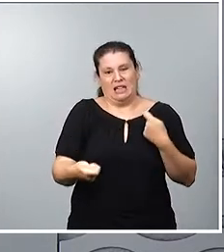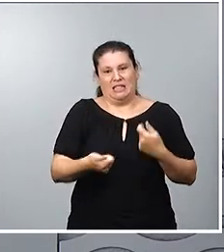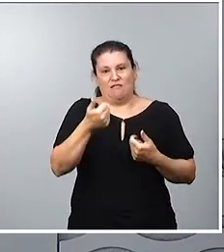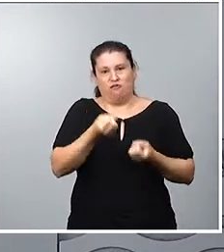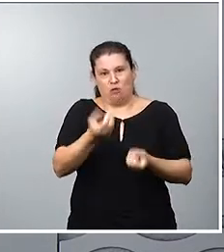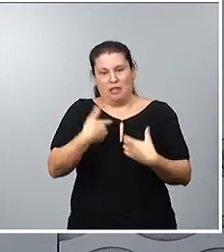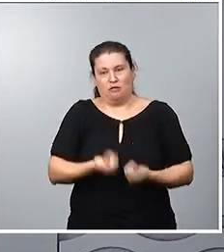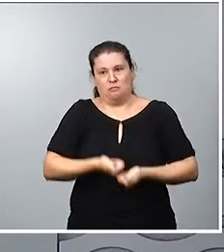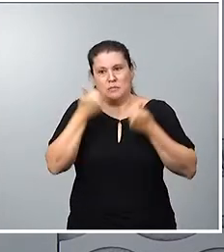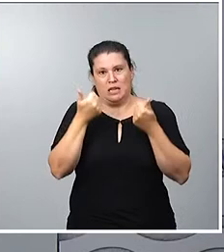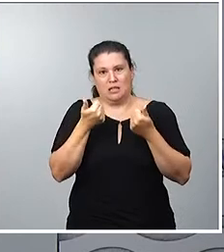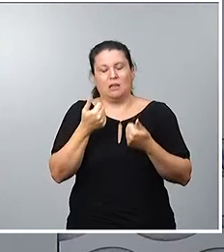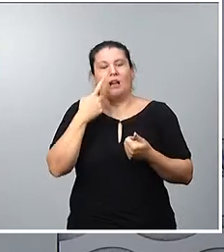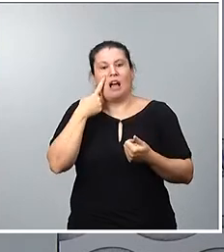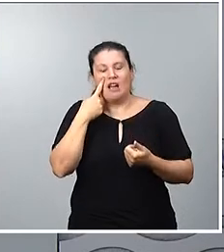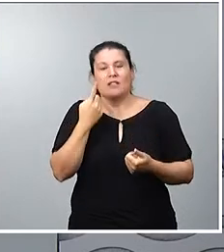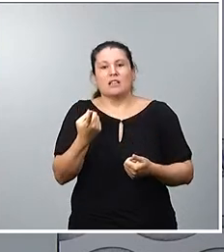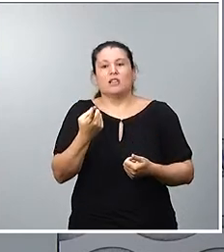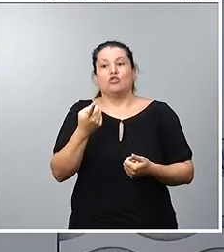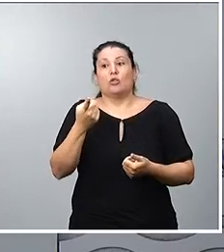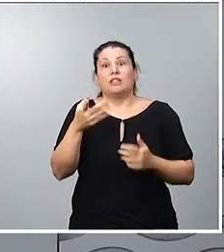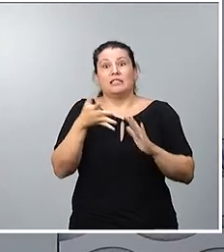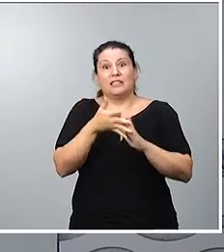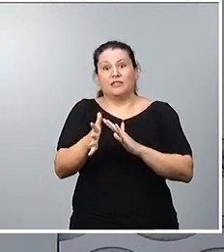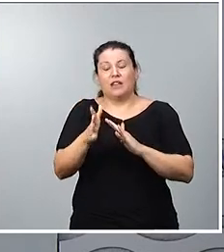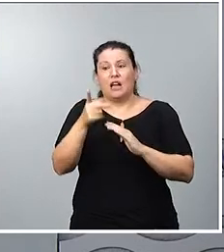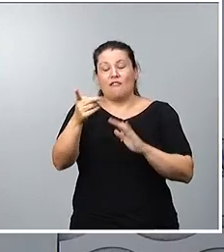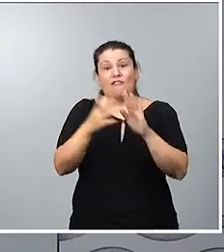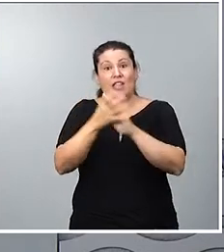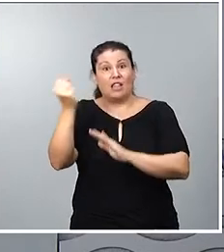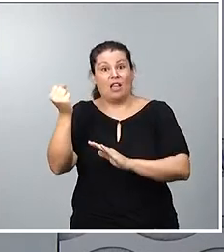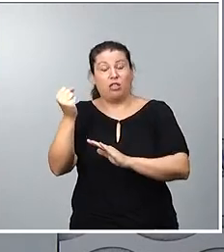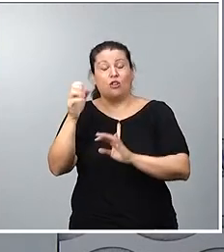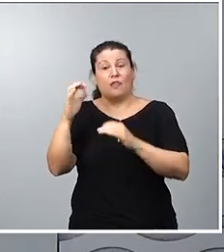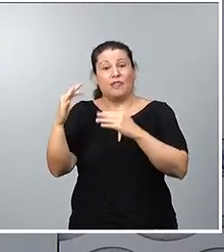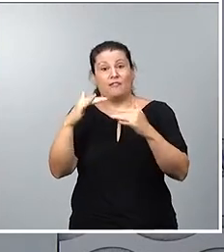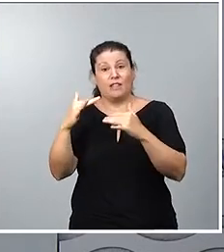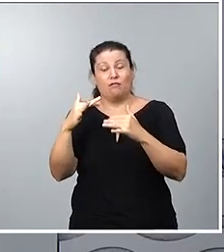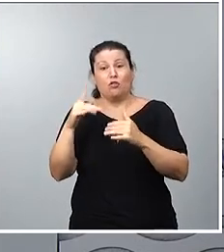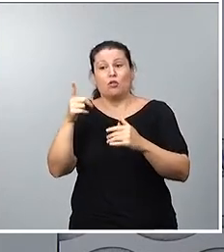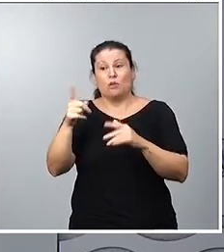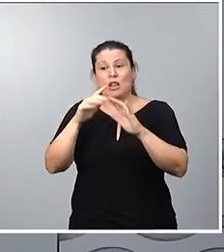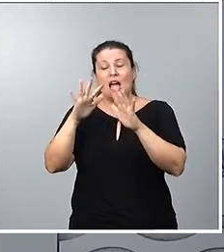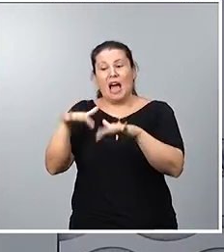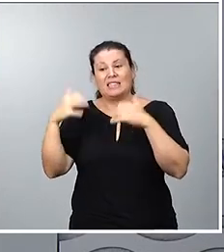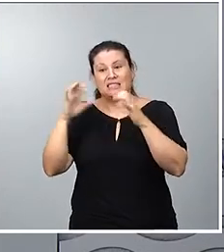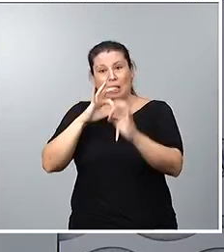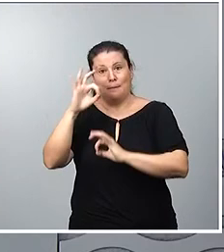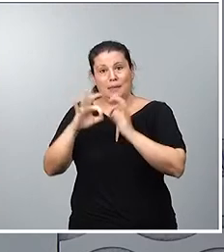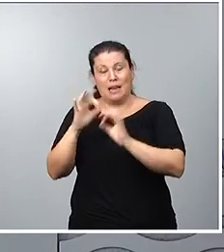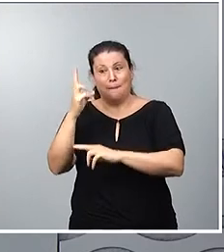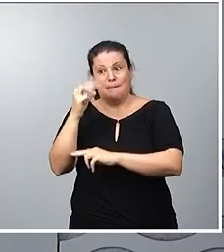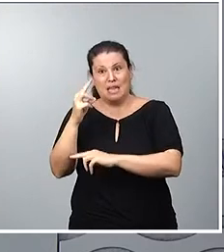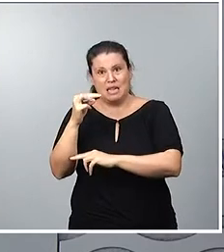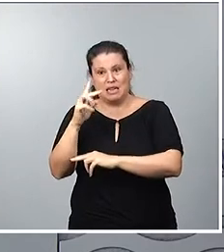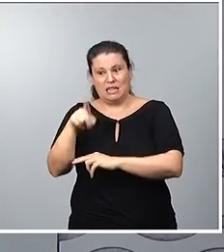Supongo que, atención, entre otras cosas a eso, la Federación Española de Fútbol convoca una asamblea para el viernes.